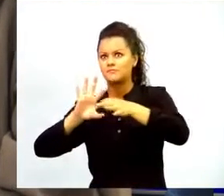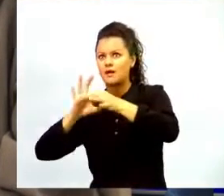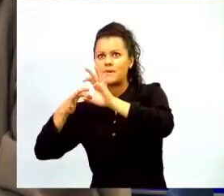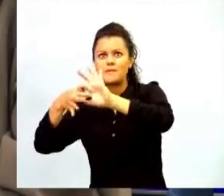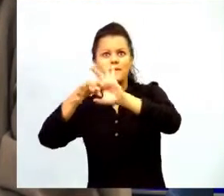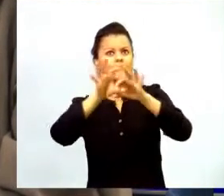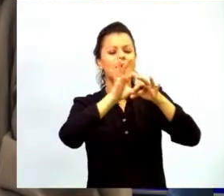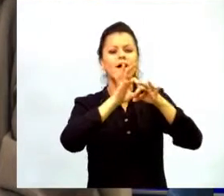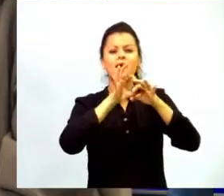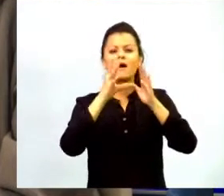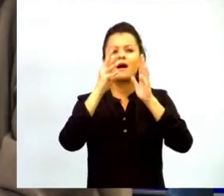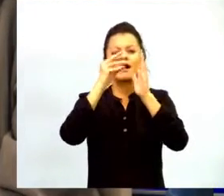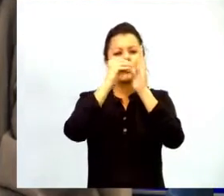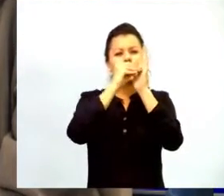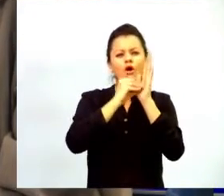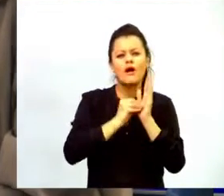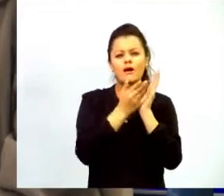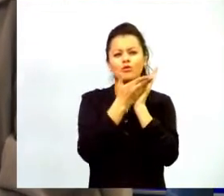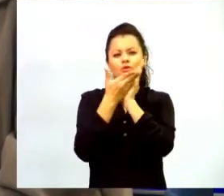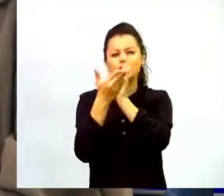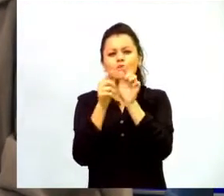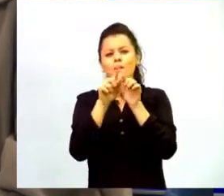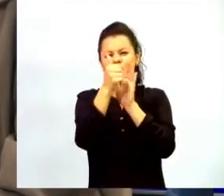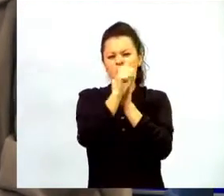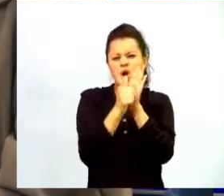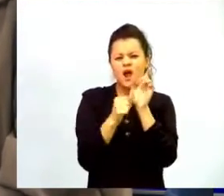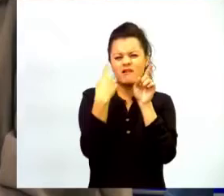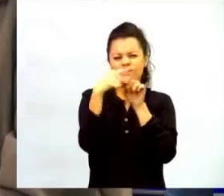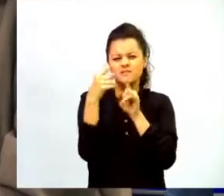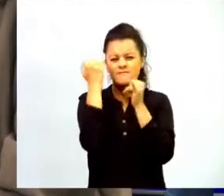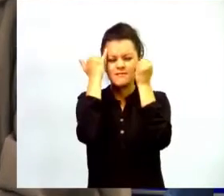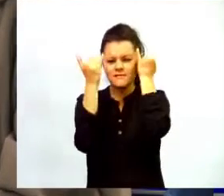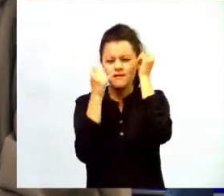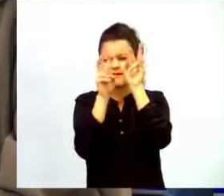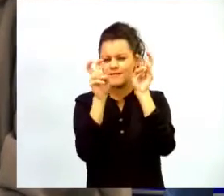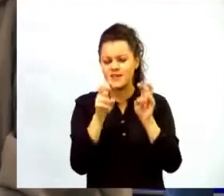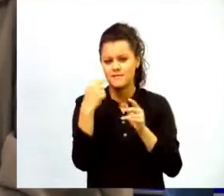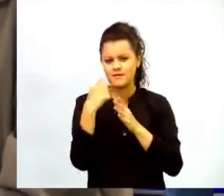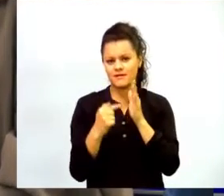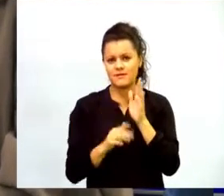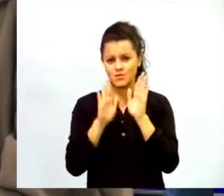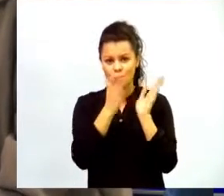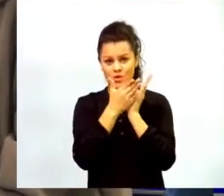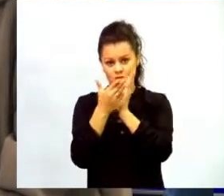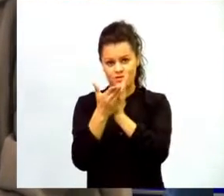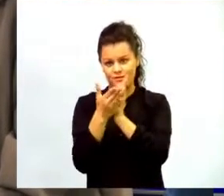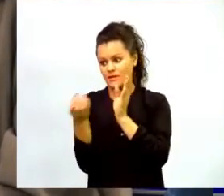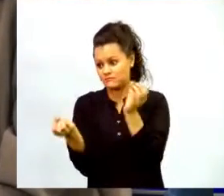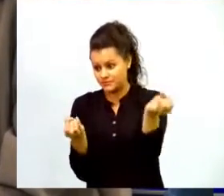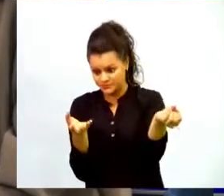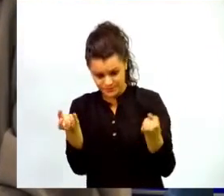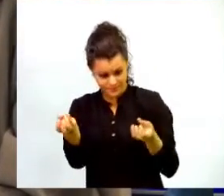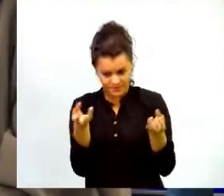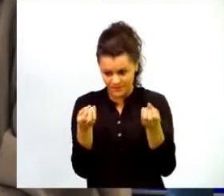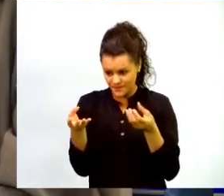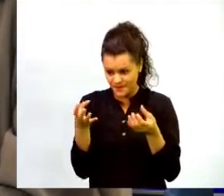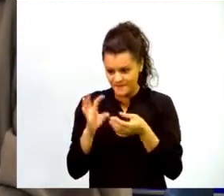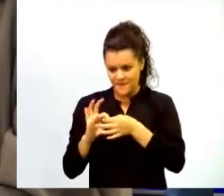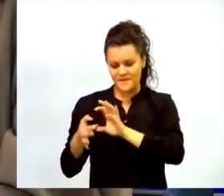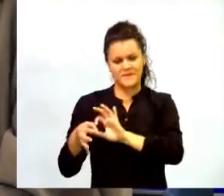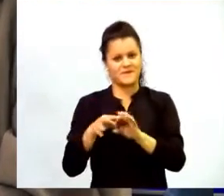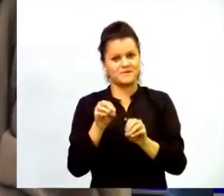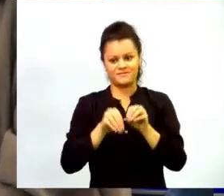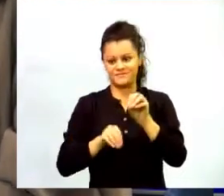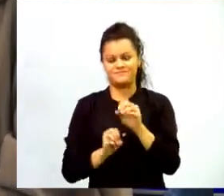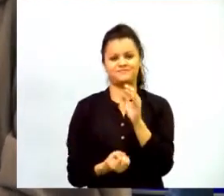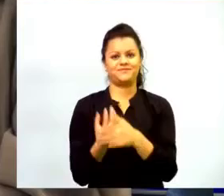junto con su articulación a los procesos de gestión curricular y de gestión institucional en la medida en